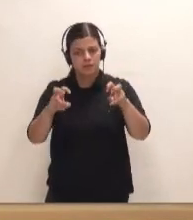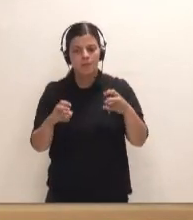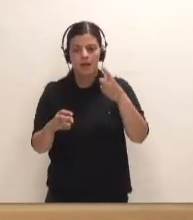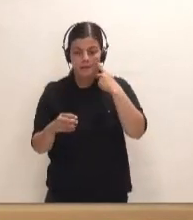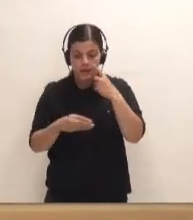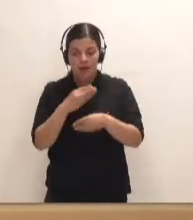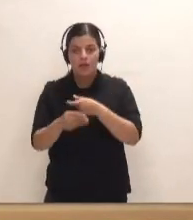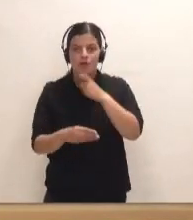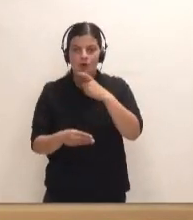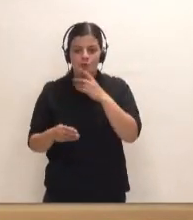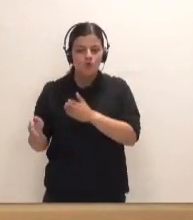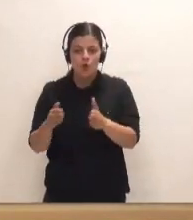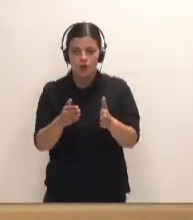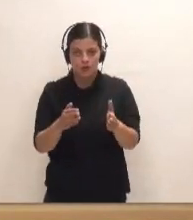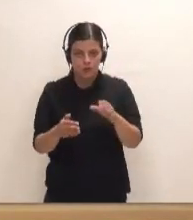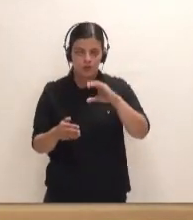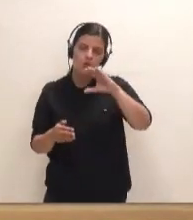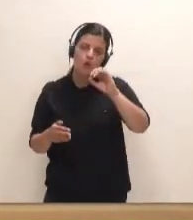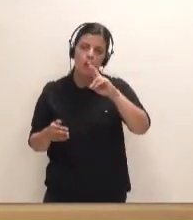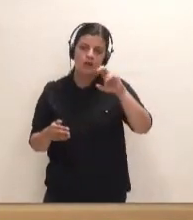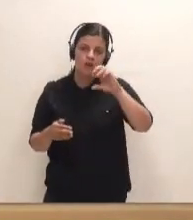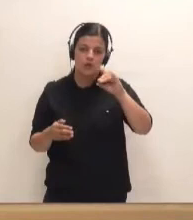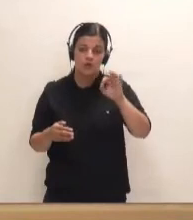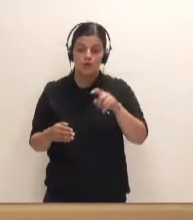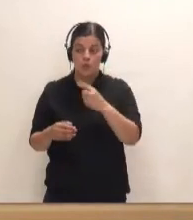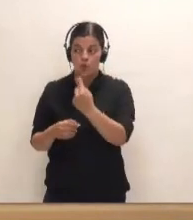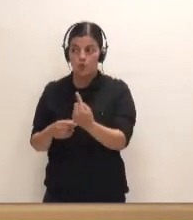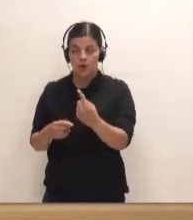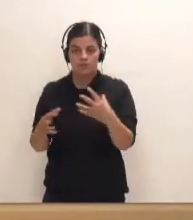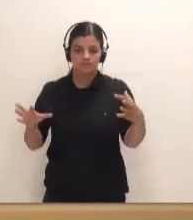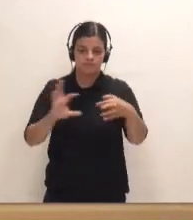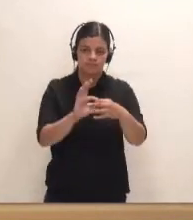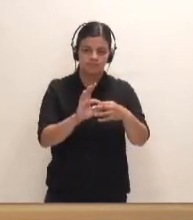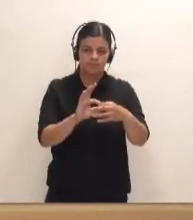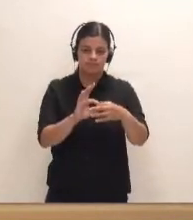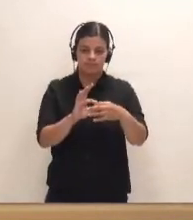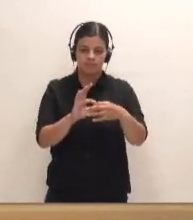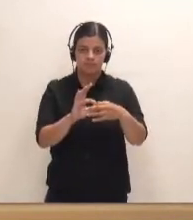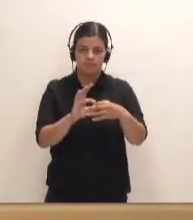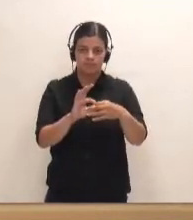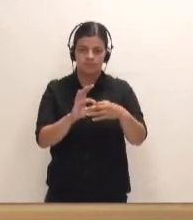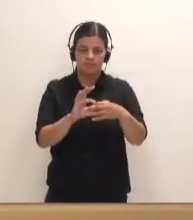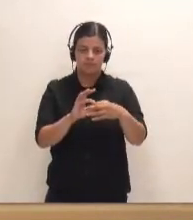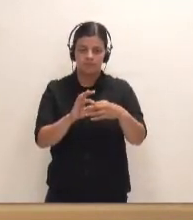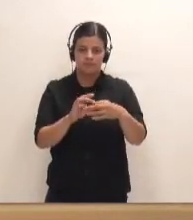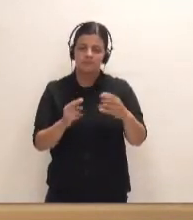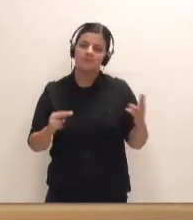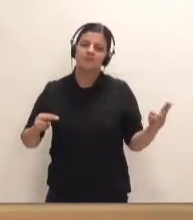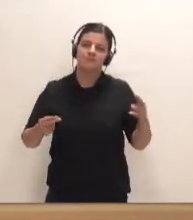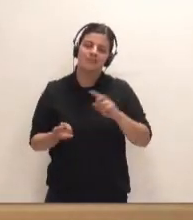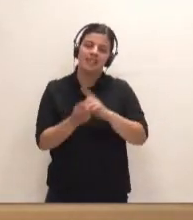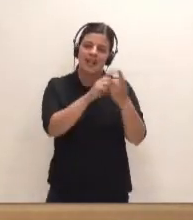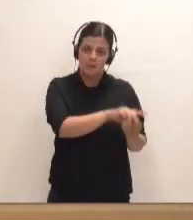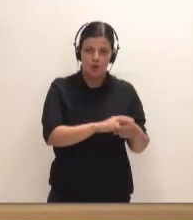corredor. A eso le unan las actuaciones que tienen que ver con el intercambiador y con el enlace de los